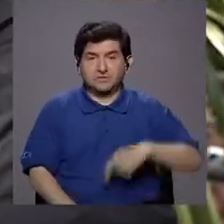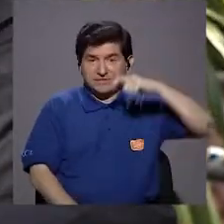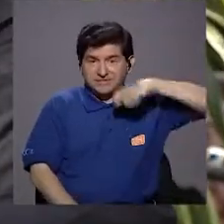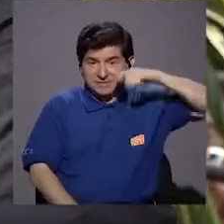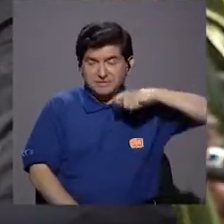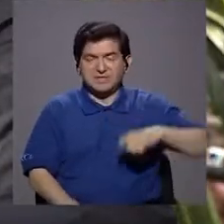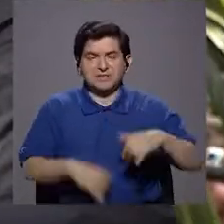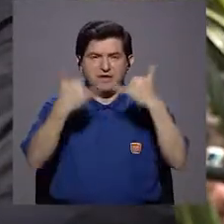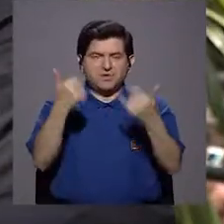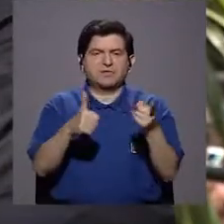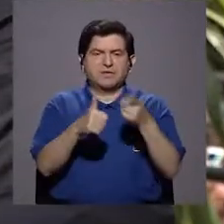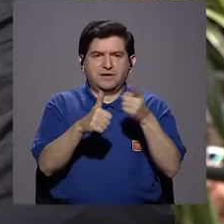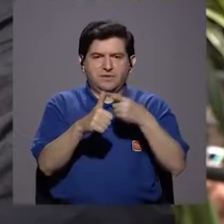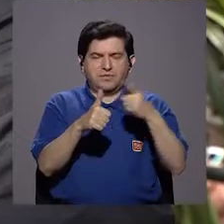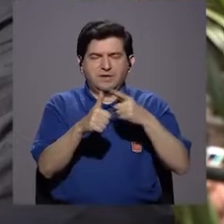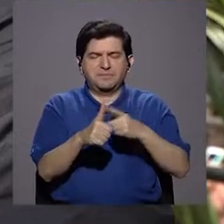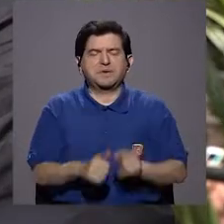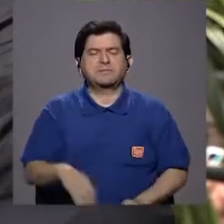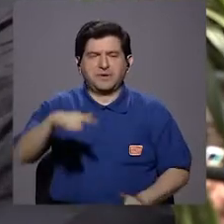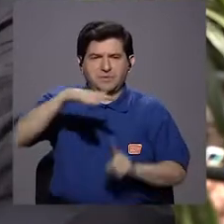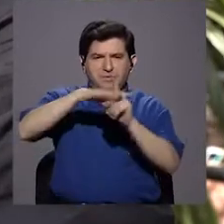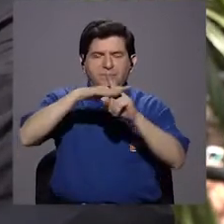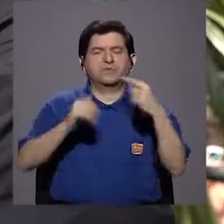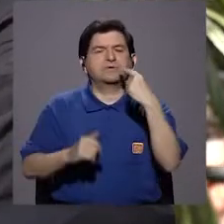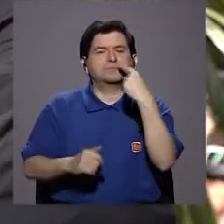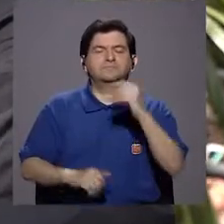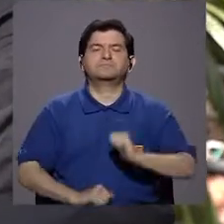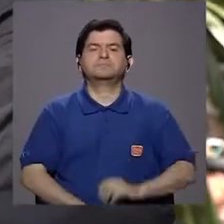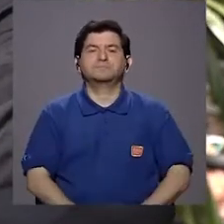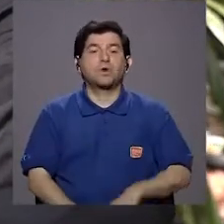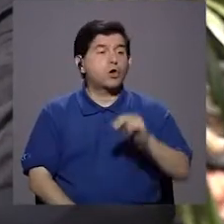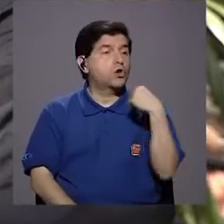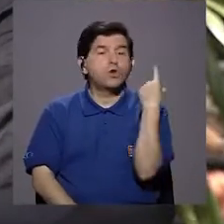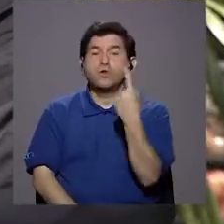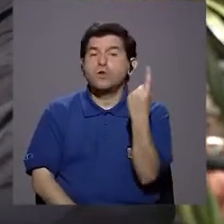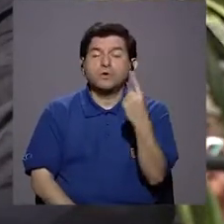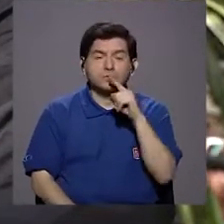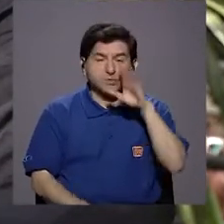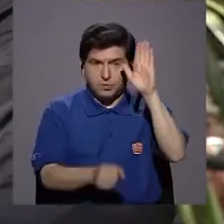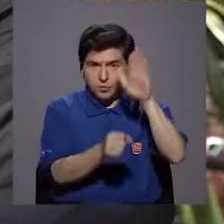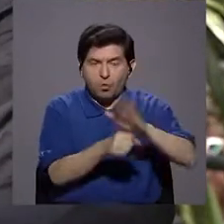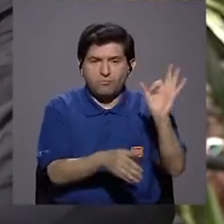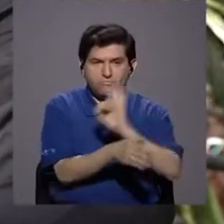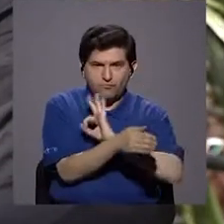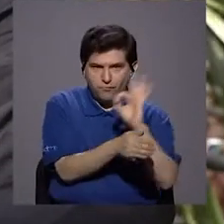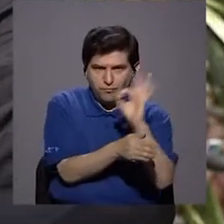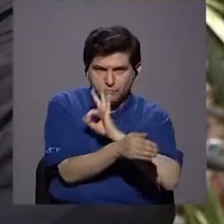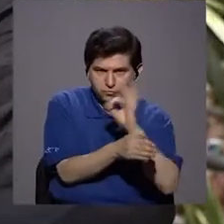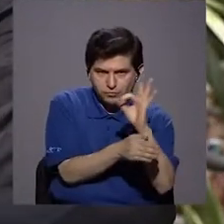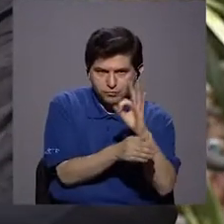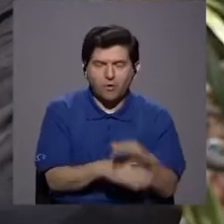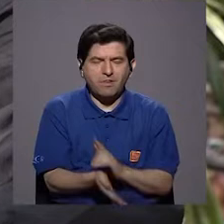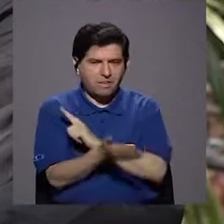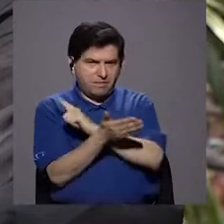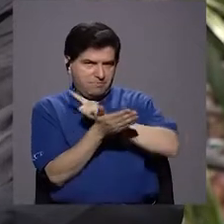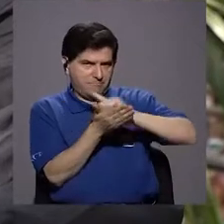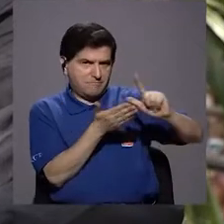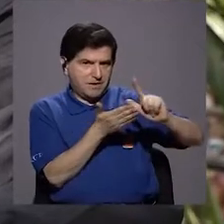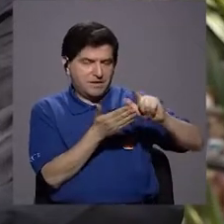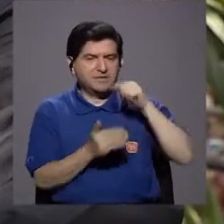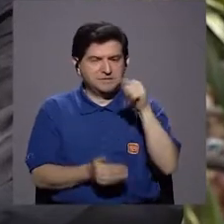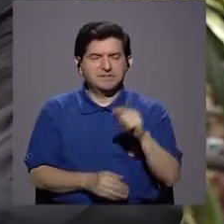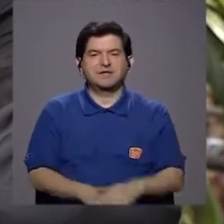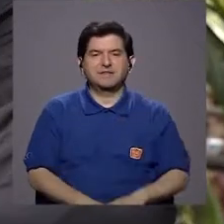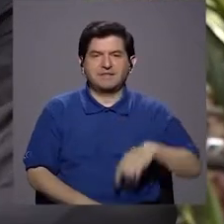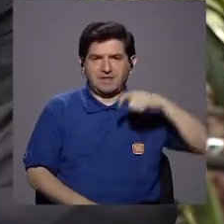debe empezar desde que tenés el primer dientito. No solamente cumple eso con una función de higiene de ese